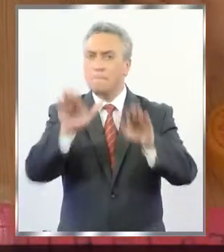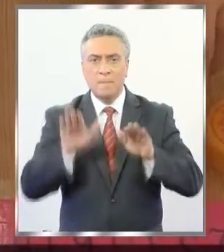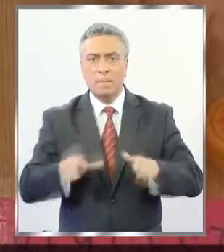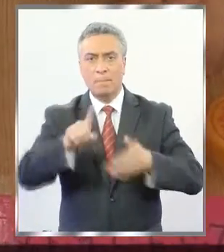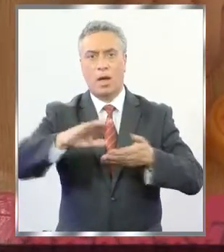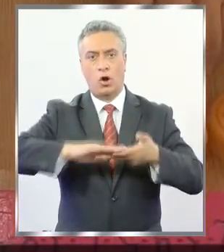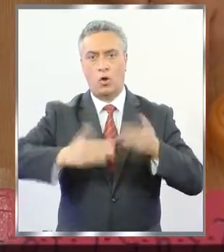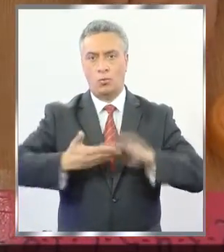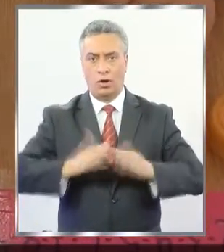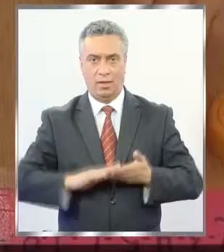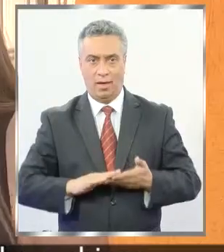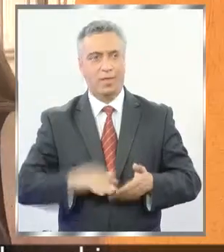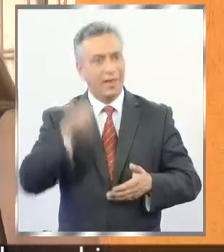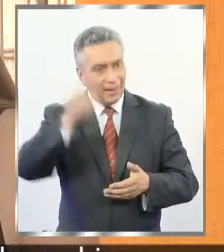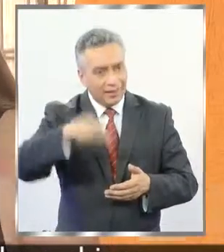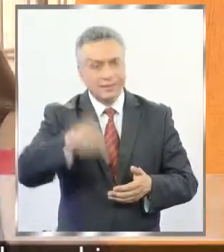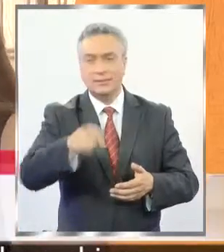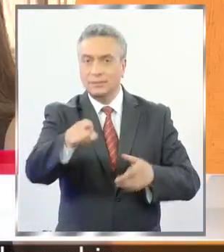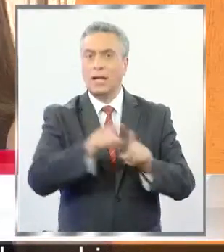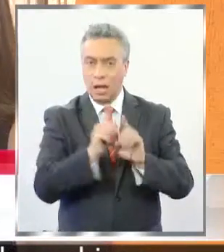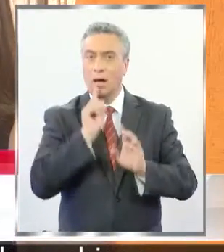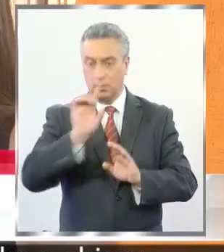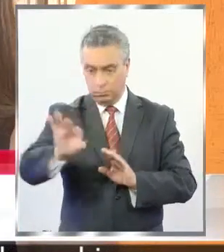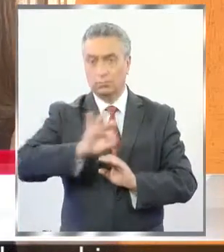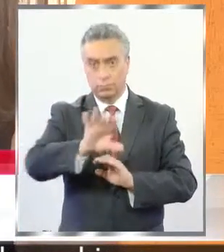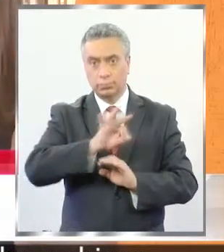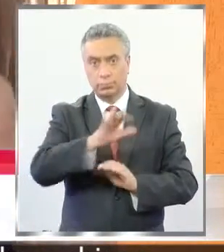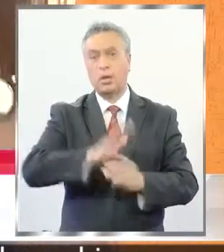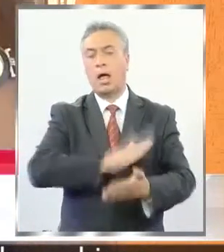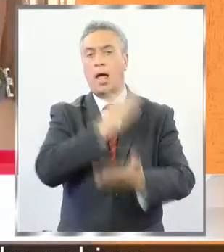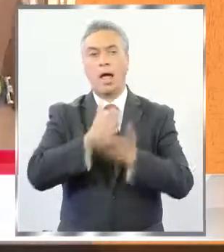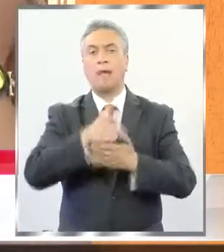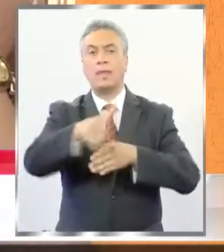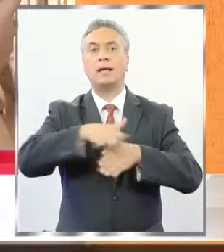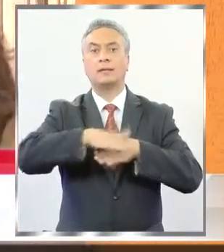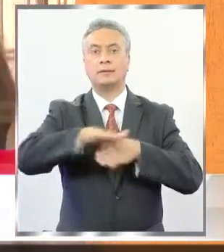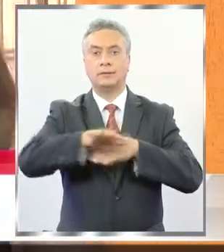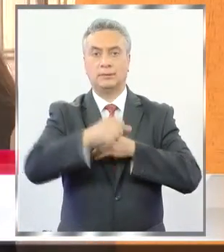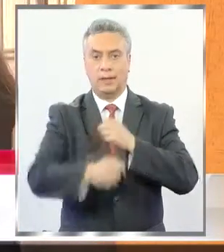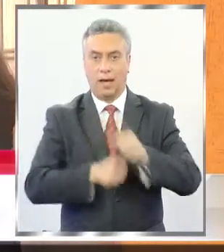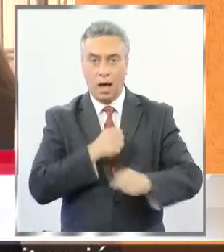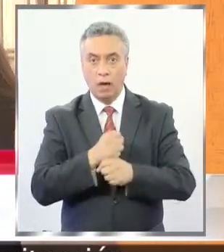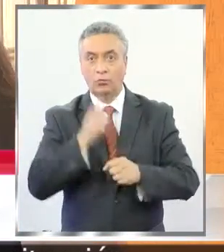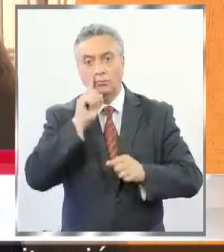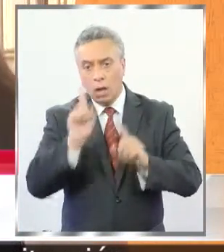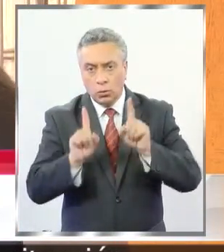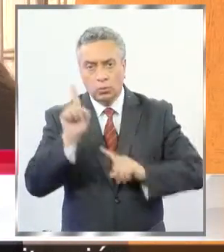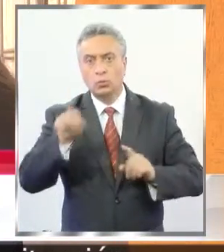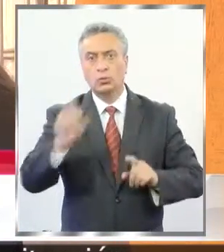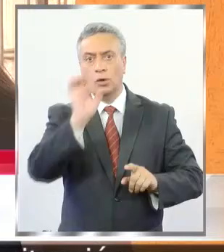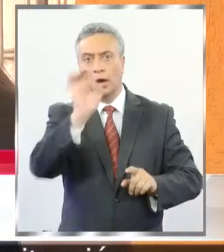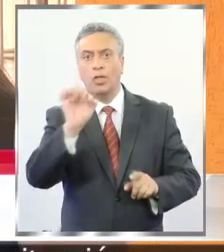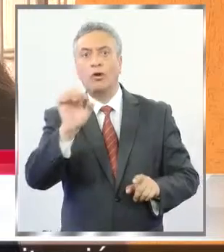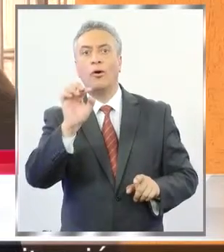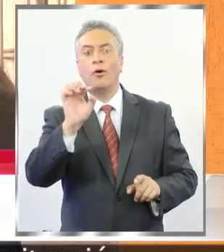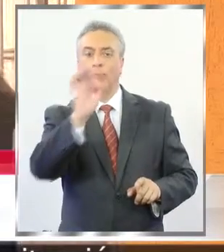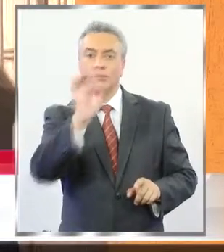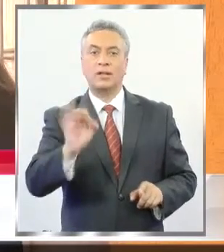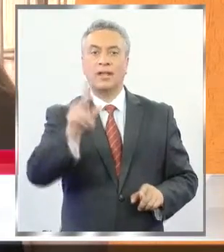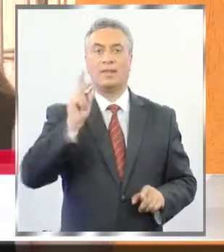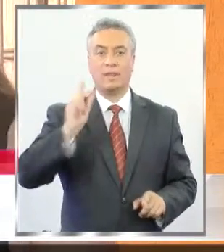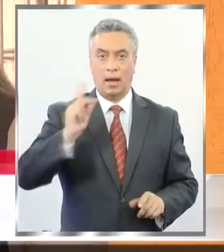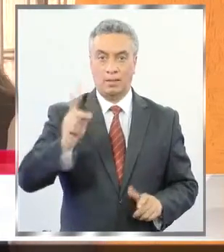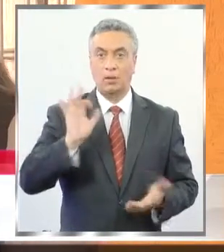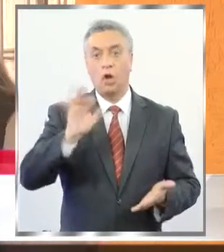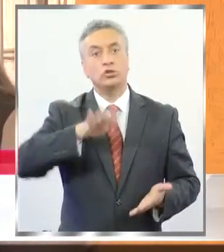sola comunidad. Esta es una modalidad que recibe a chicos hasta los 15 años con algún grado de discapacidad o situación